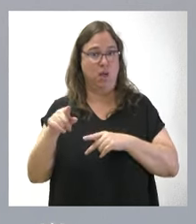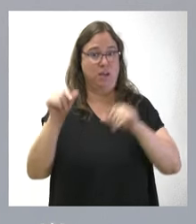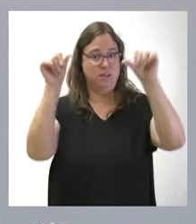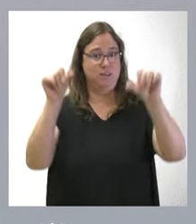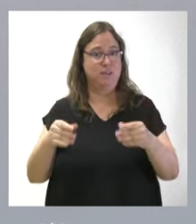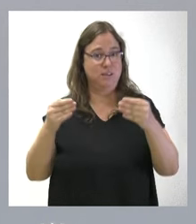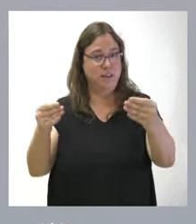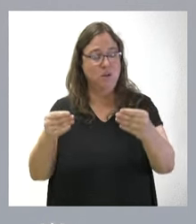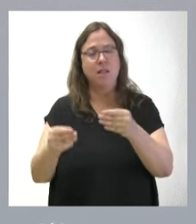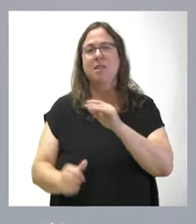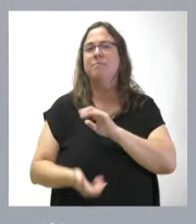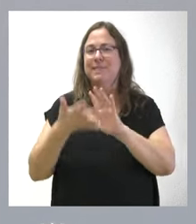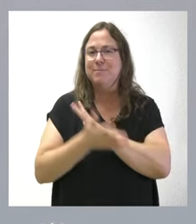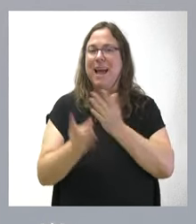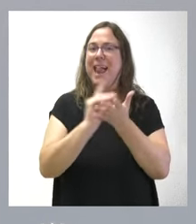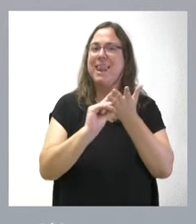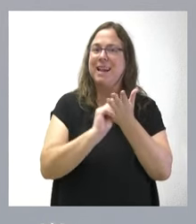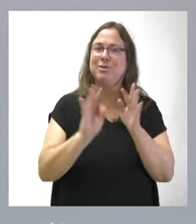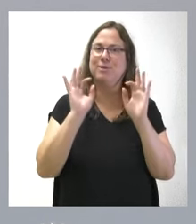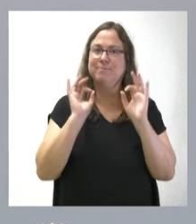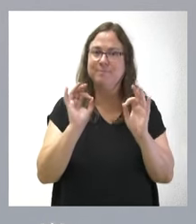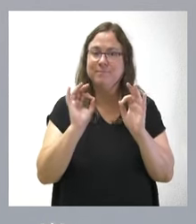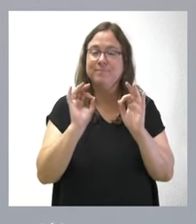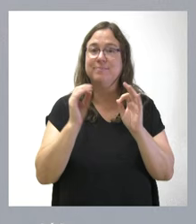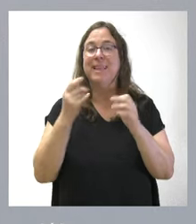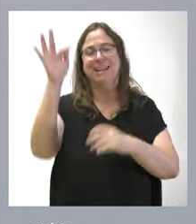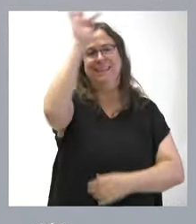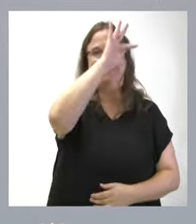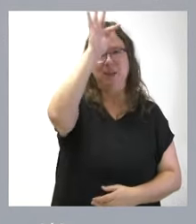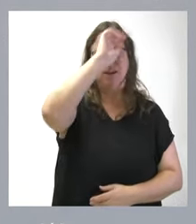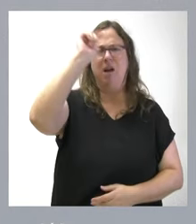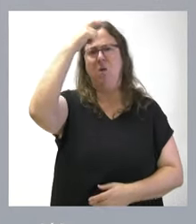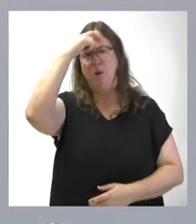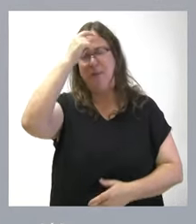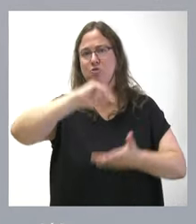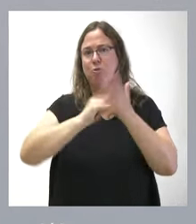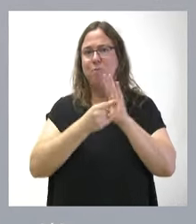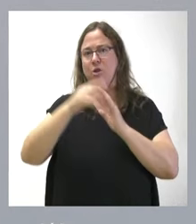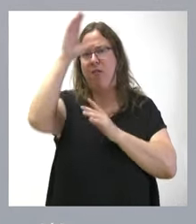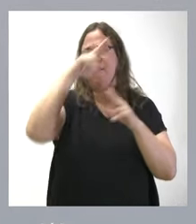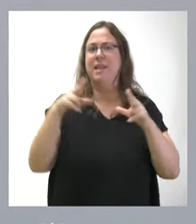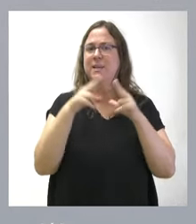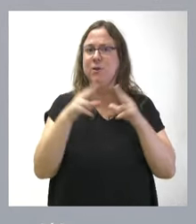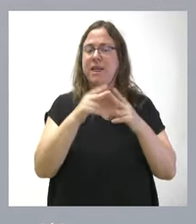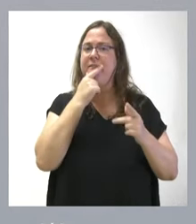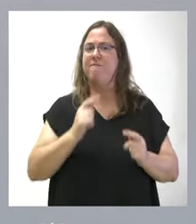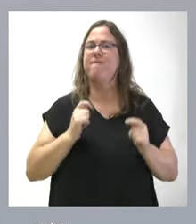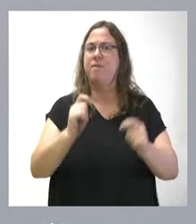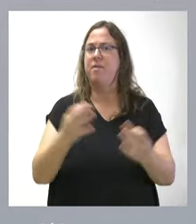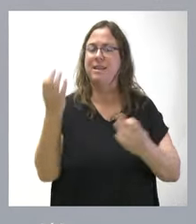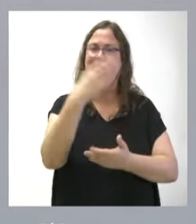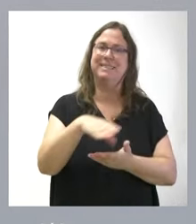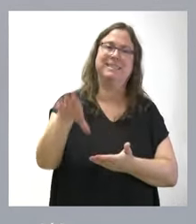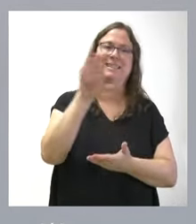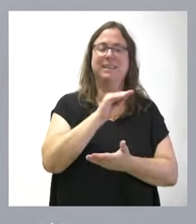ofrece una nueva aproximación para el estudio de los datos que combina teorías, conceptos y métodos de las ciencias sociales. Va a facilitar comprender el